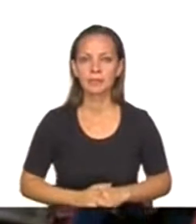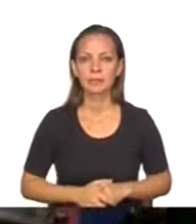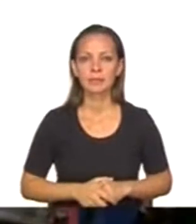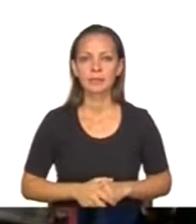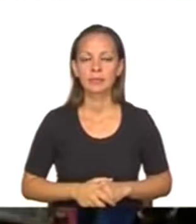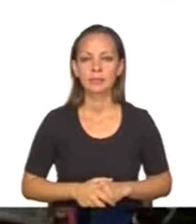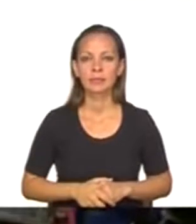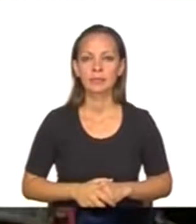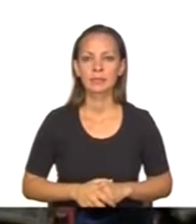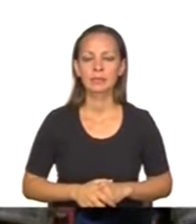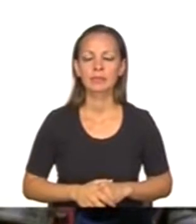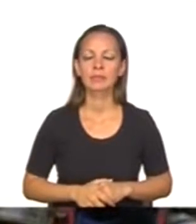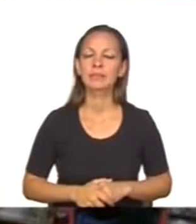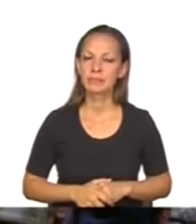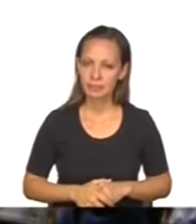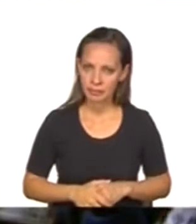Sí, señor presidente.